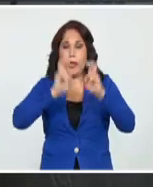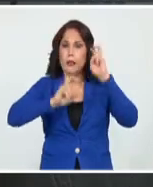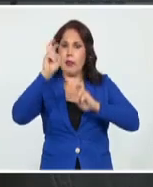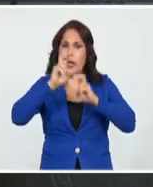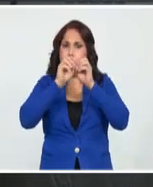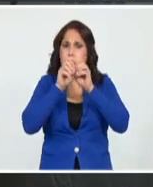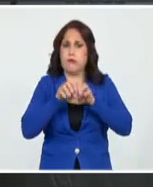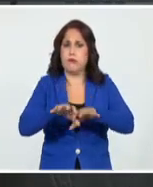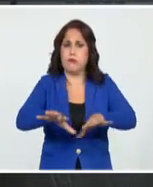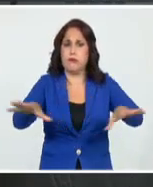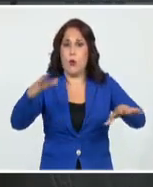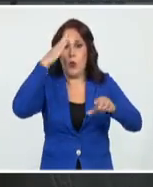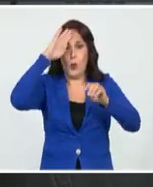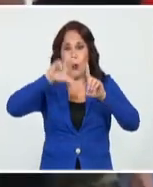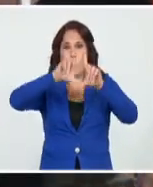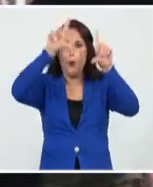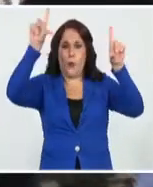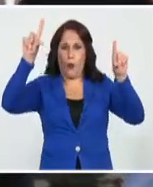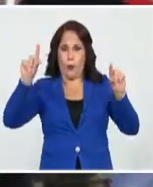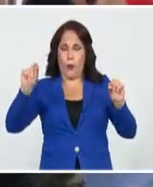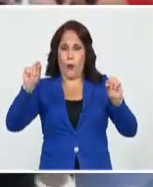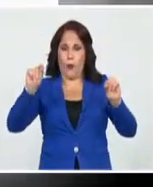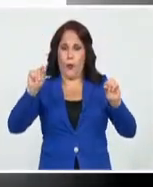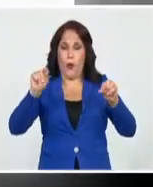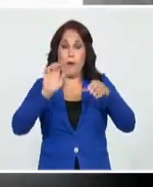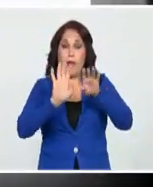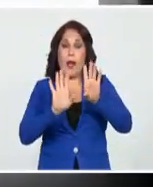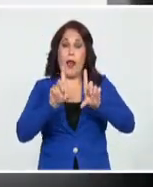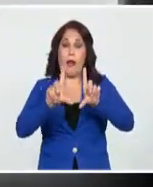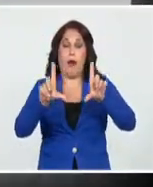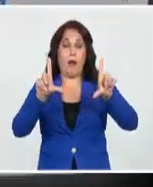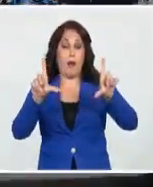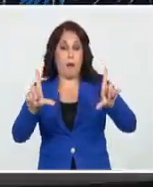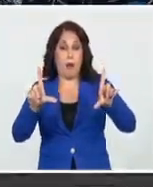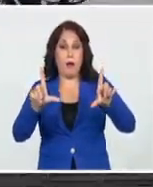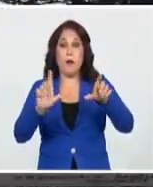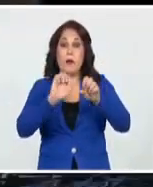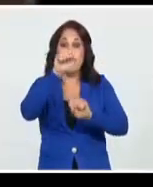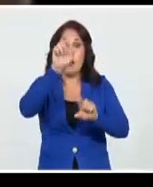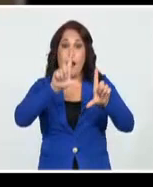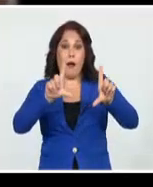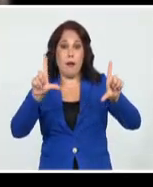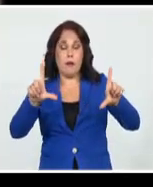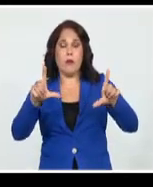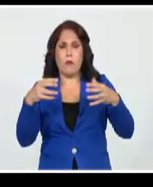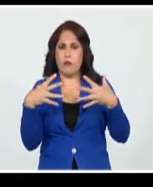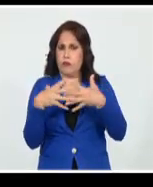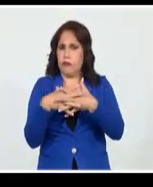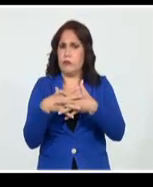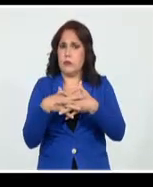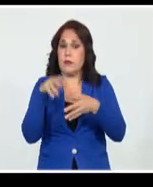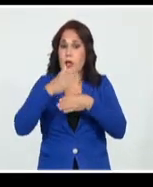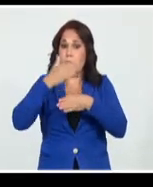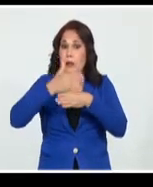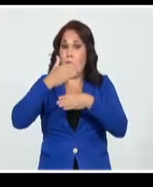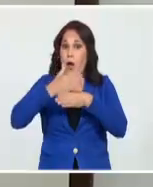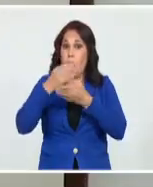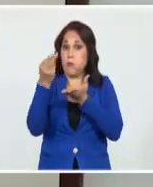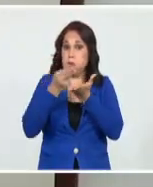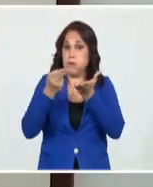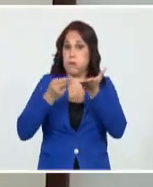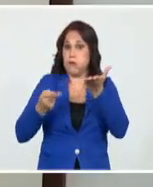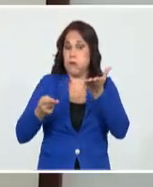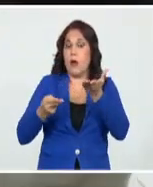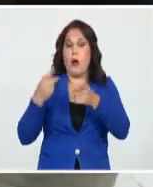irradia a todas las cabeceras de provincia. El cartel y esta parte de la isla tienen vínculos fuertes. Santiago Plaza, líder